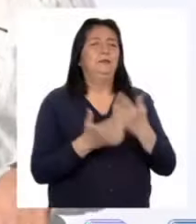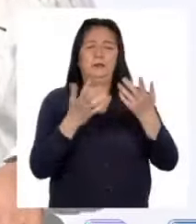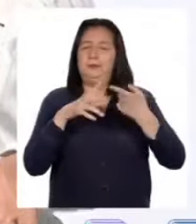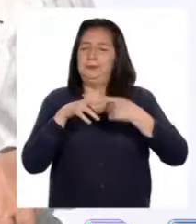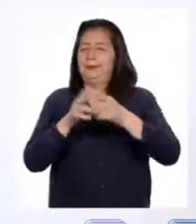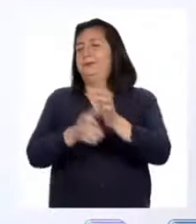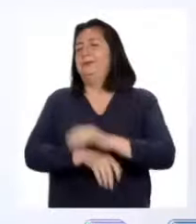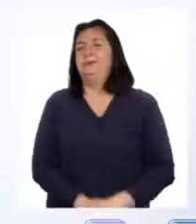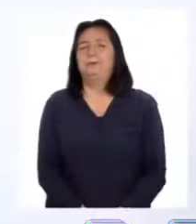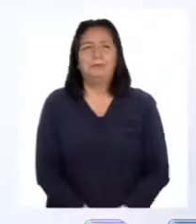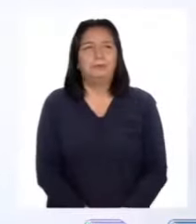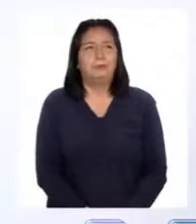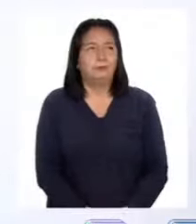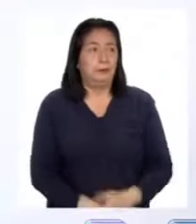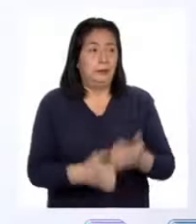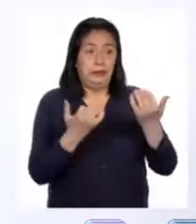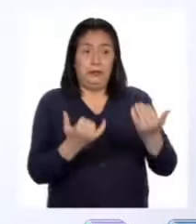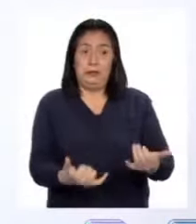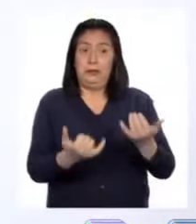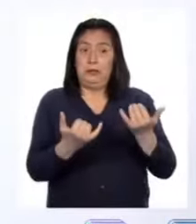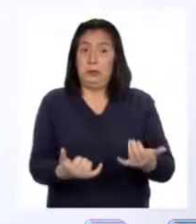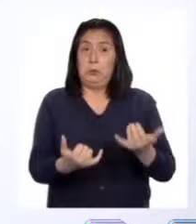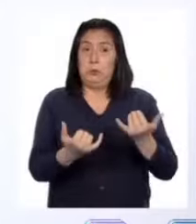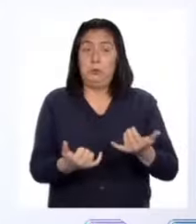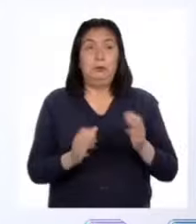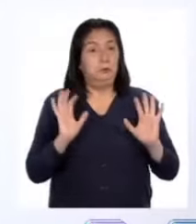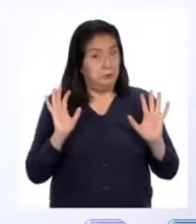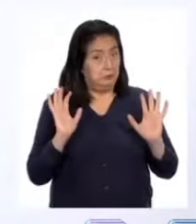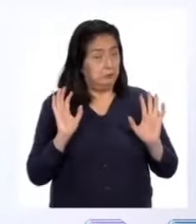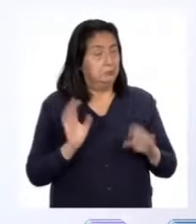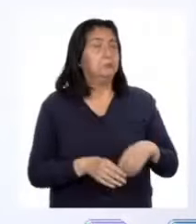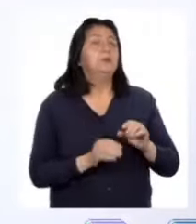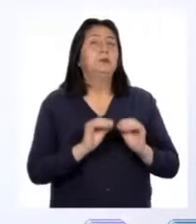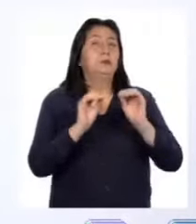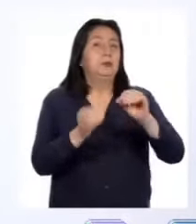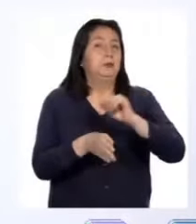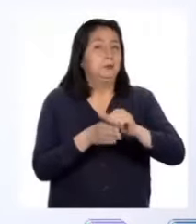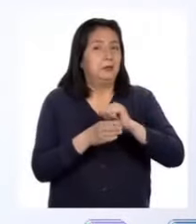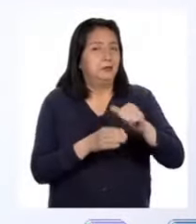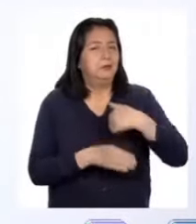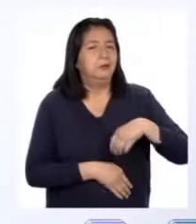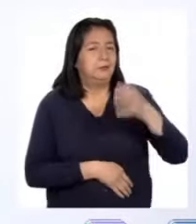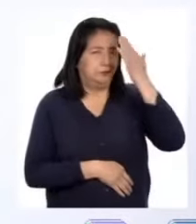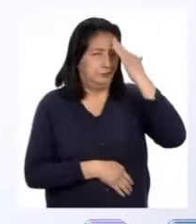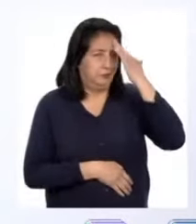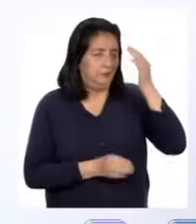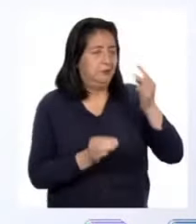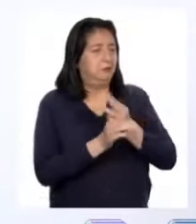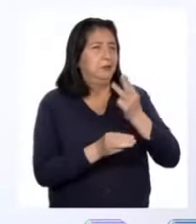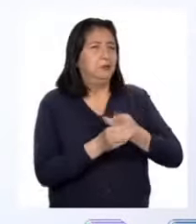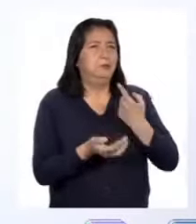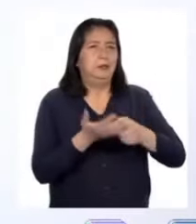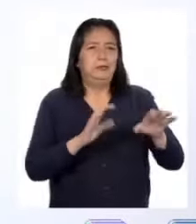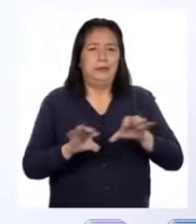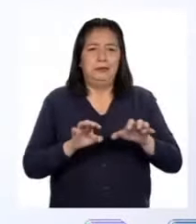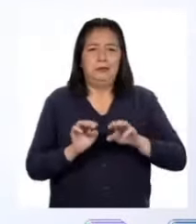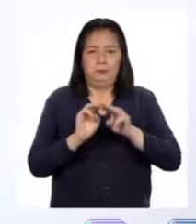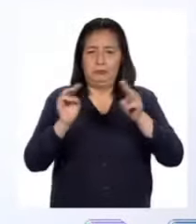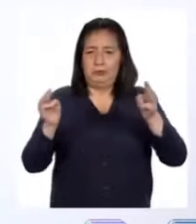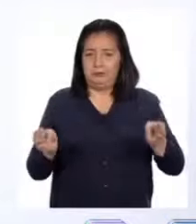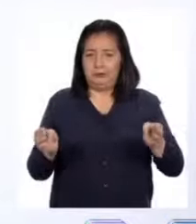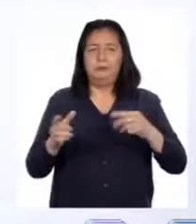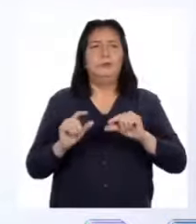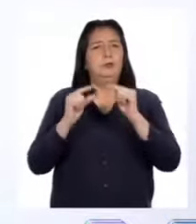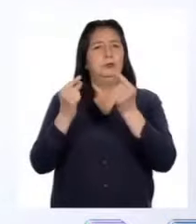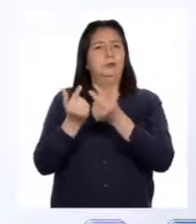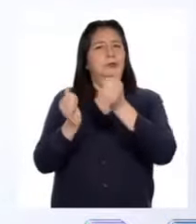¡empecemos! El día de hoy vamos a aplicar nuestro conocimiento matemático para diseñar una mesa de estudio para